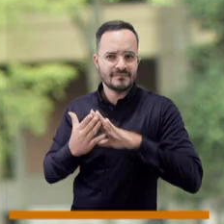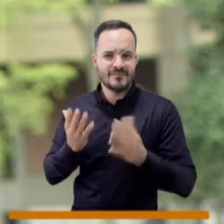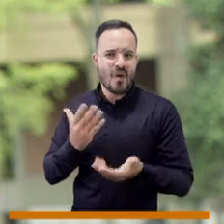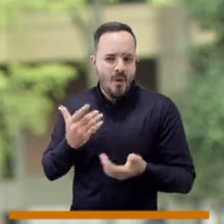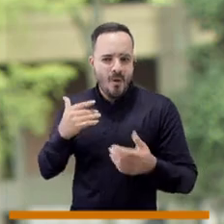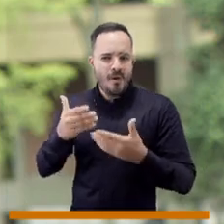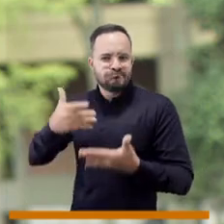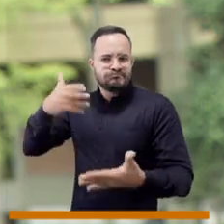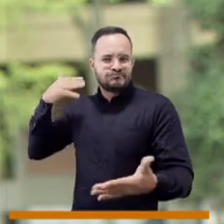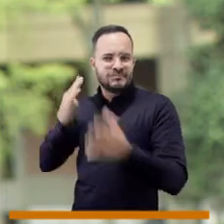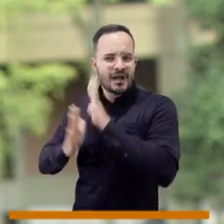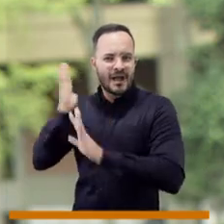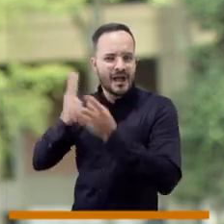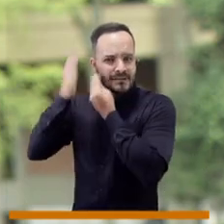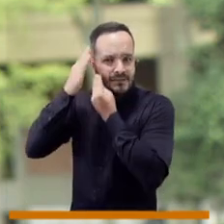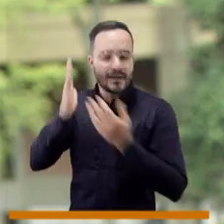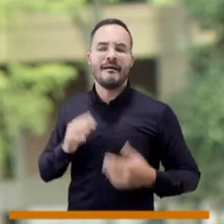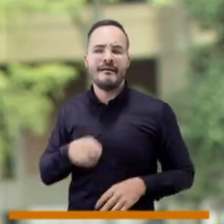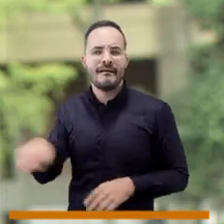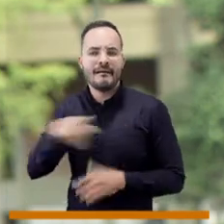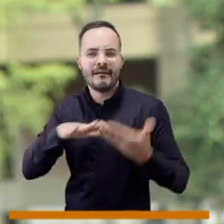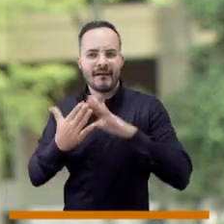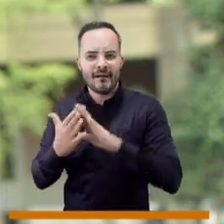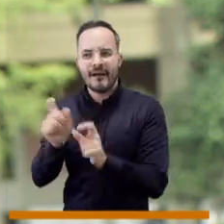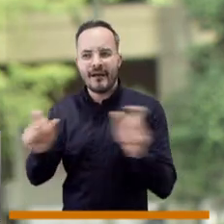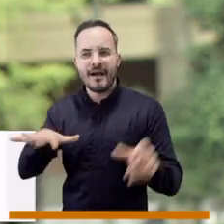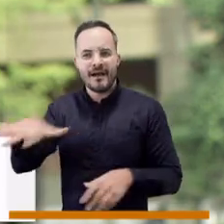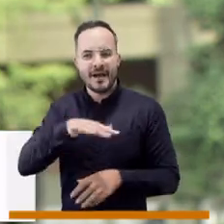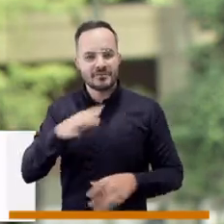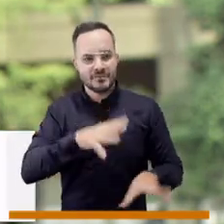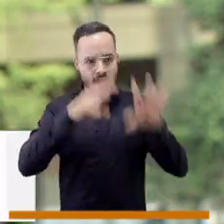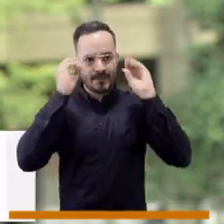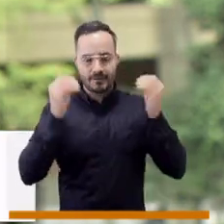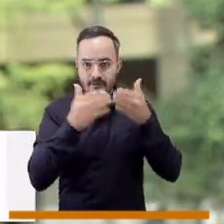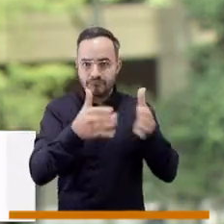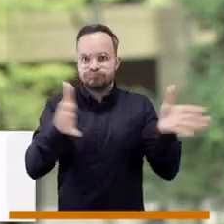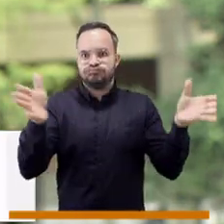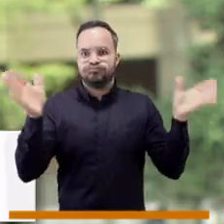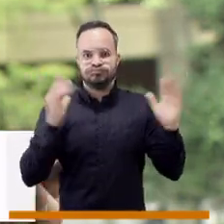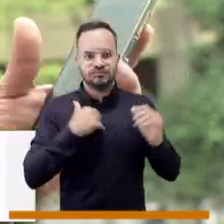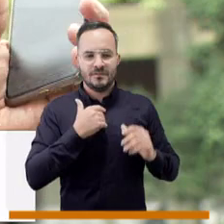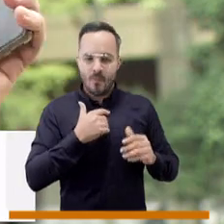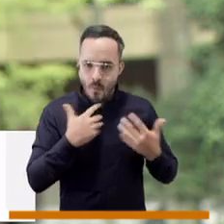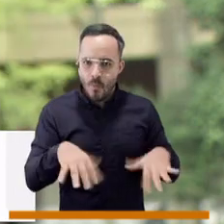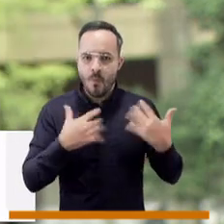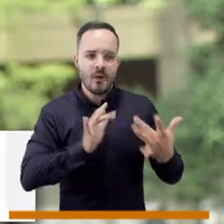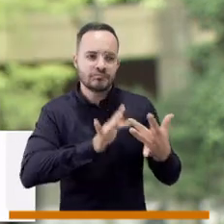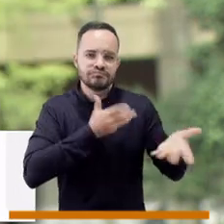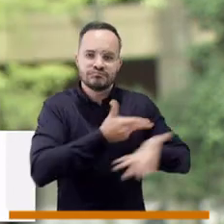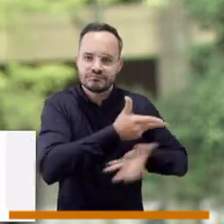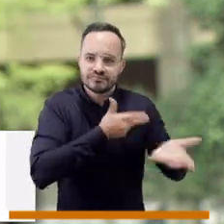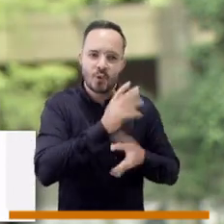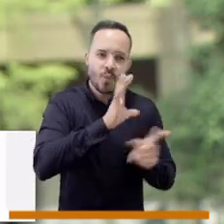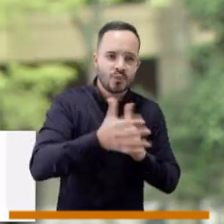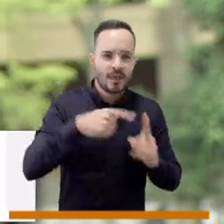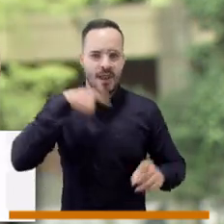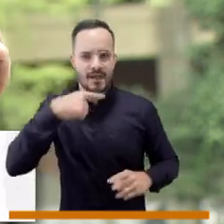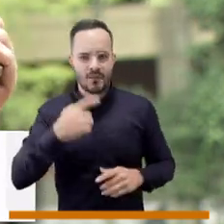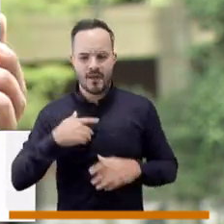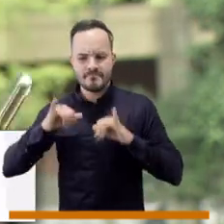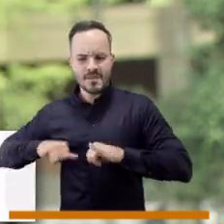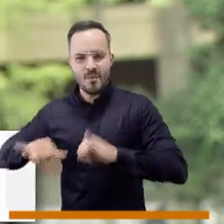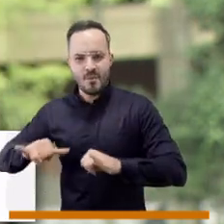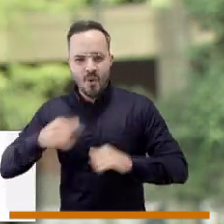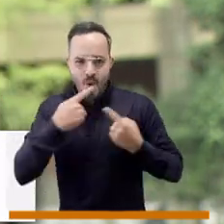locales y a esas diferentes lenguas. Es una forma de promover en los estudiantes una visión mucho más amplia, mucho más